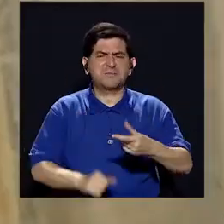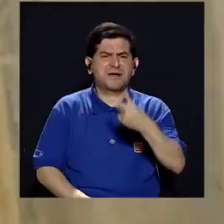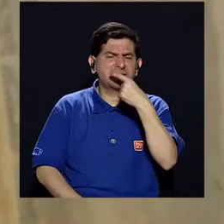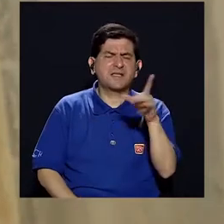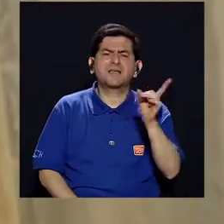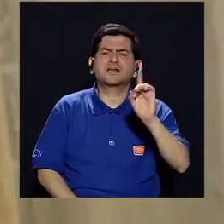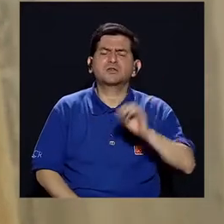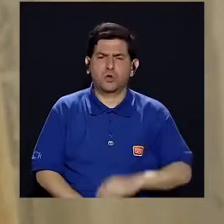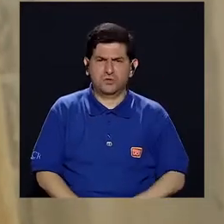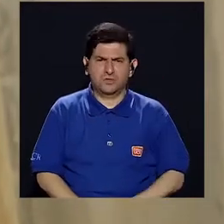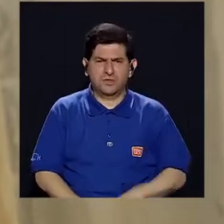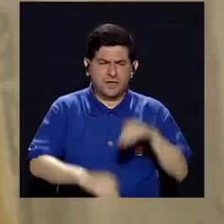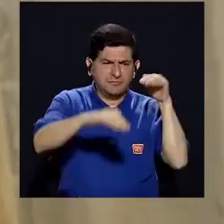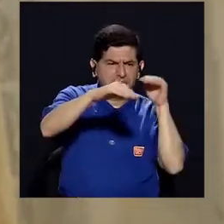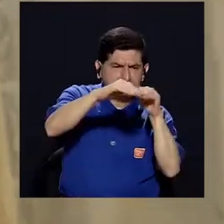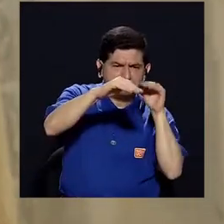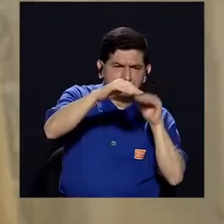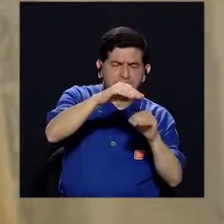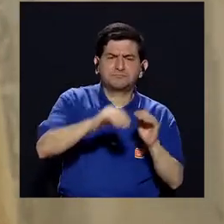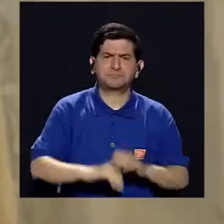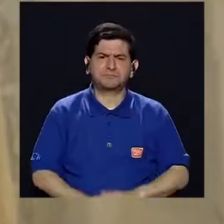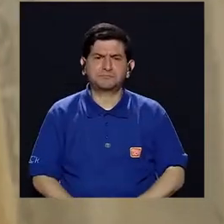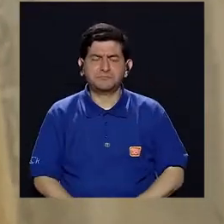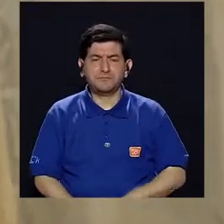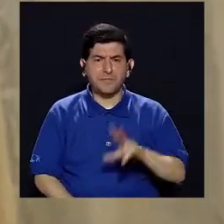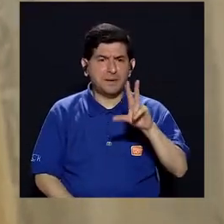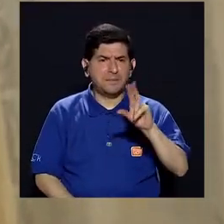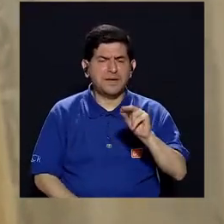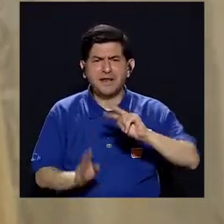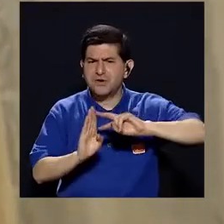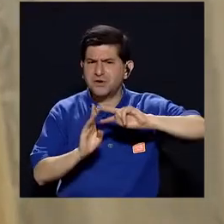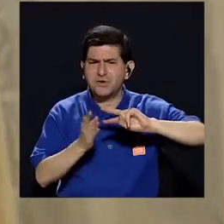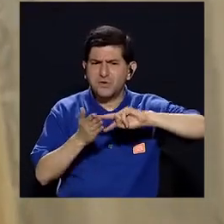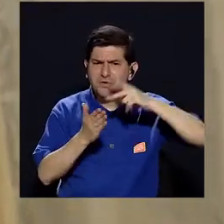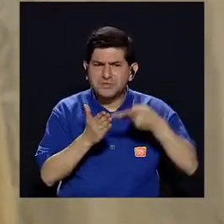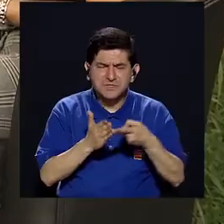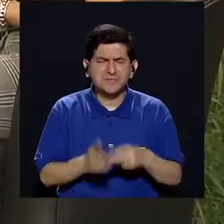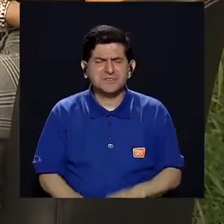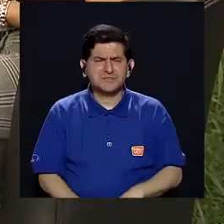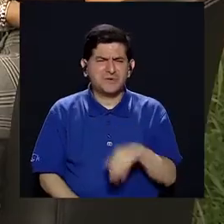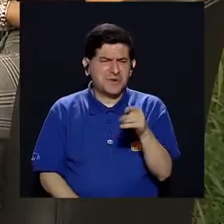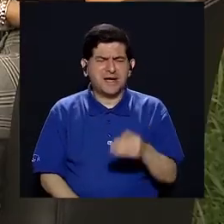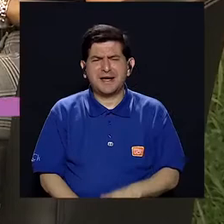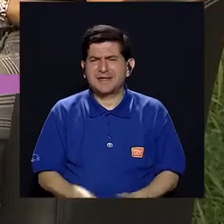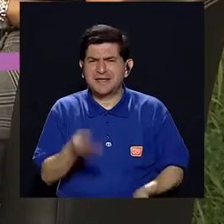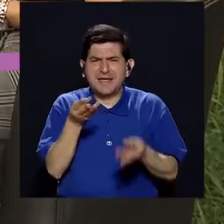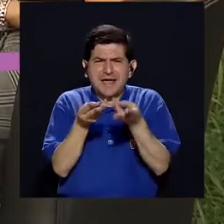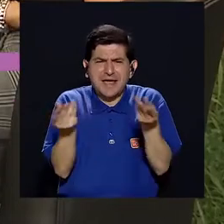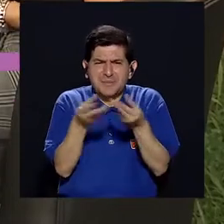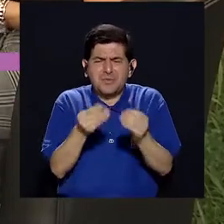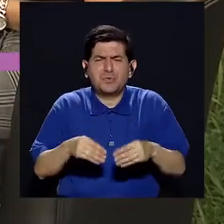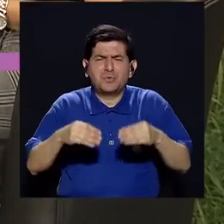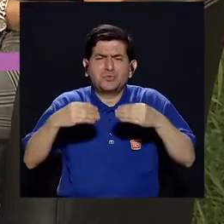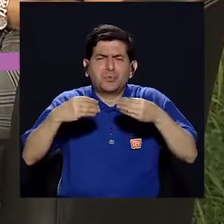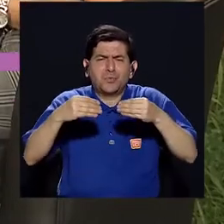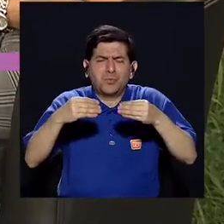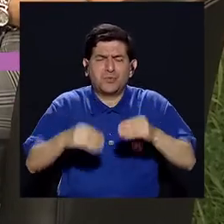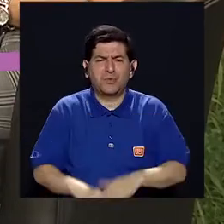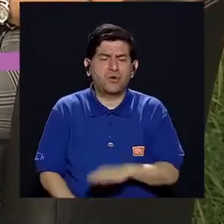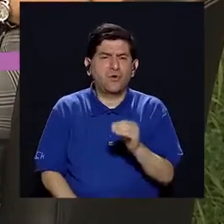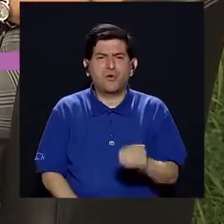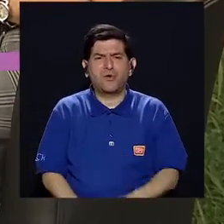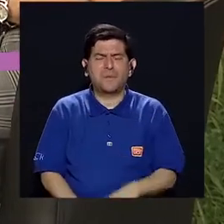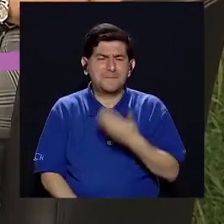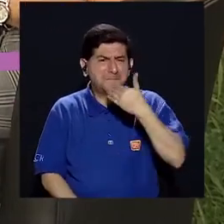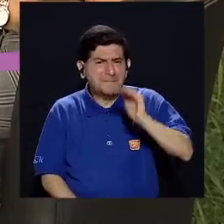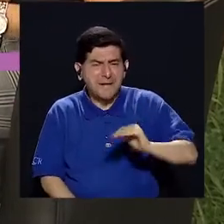las galletas en términos generales? ¿Cómo lograr de que no se pongan... Malas, feas. O suaves, que bueno,